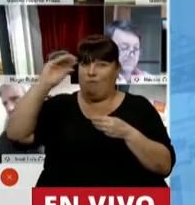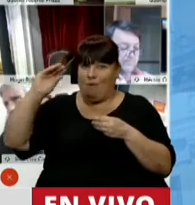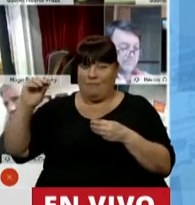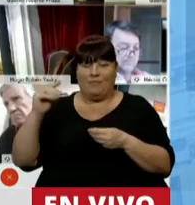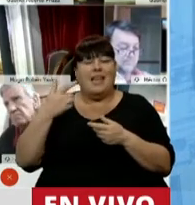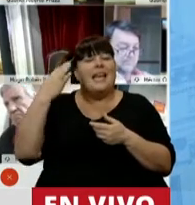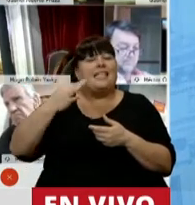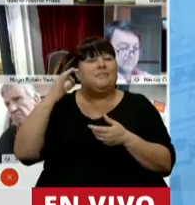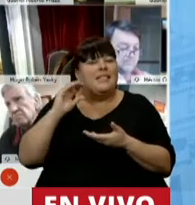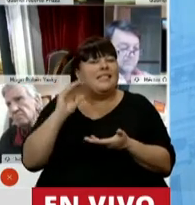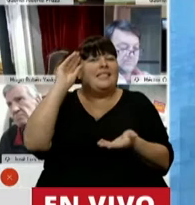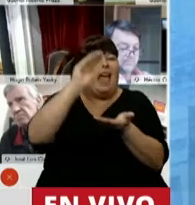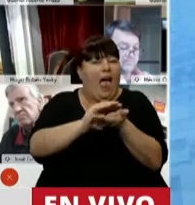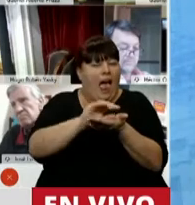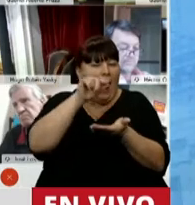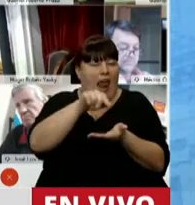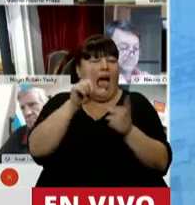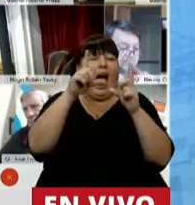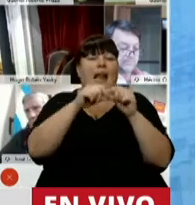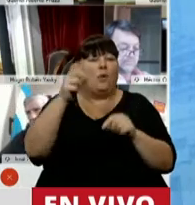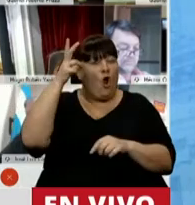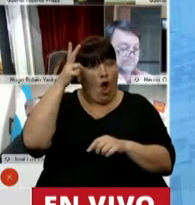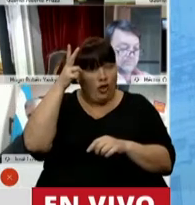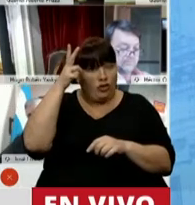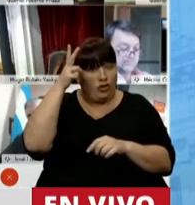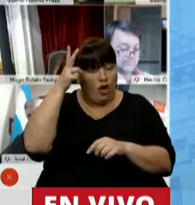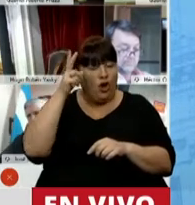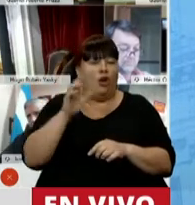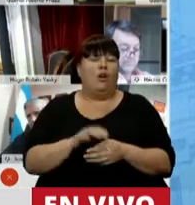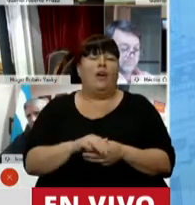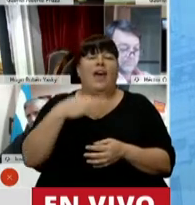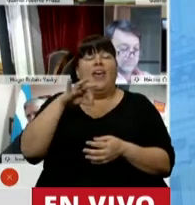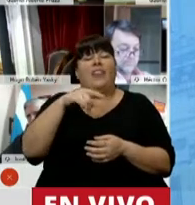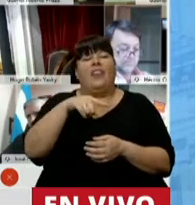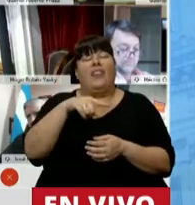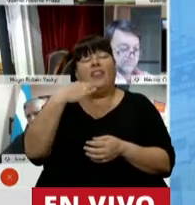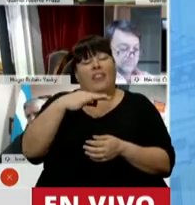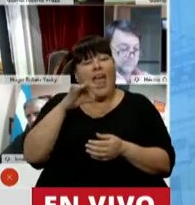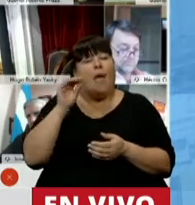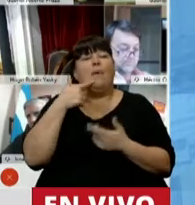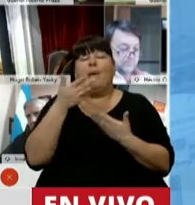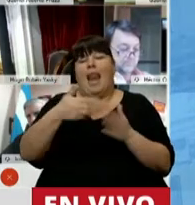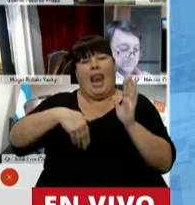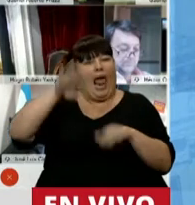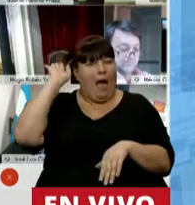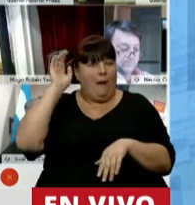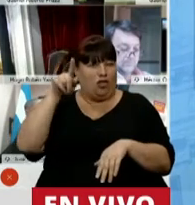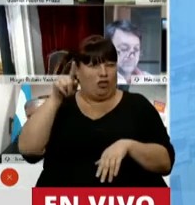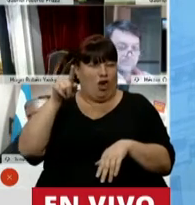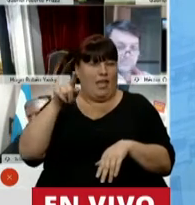asignación específica que dispone el artículo 8 haría que se debiera exigir la mayoría